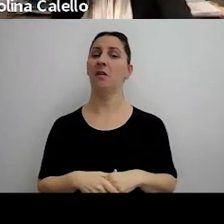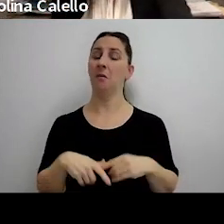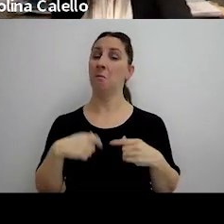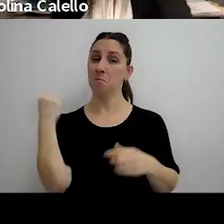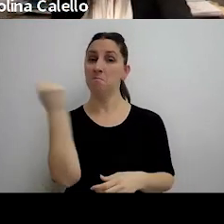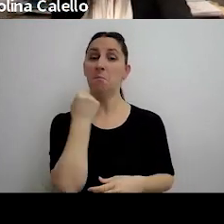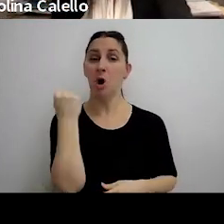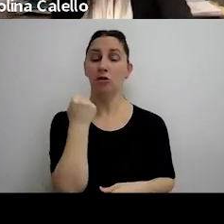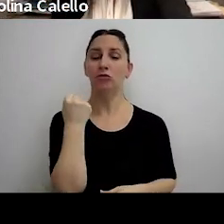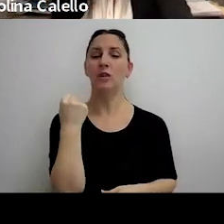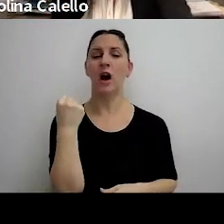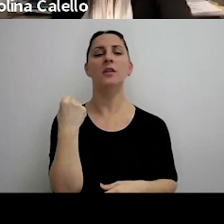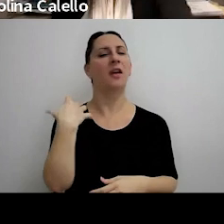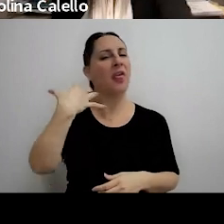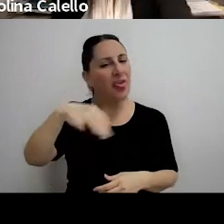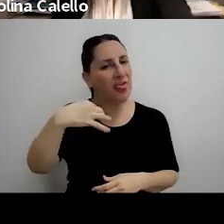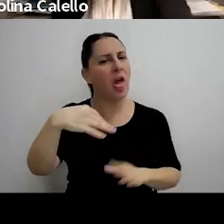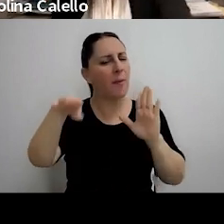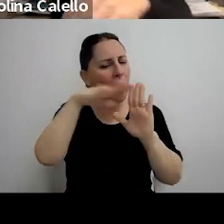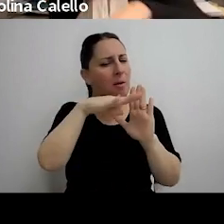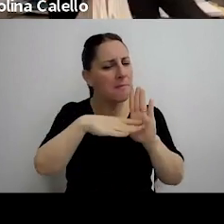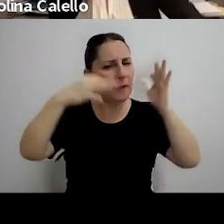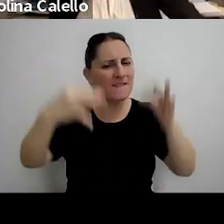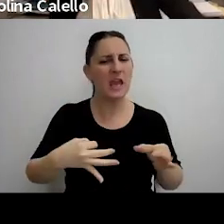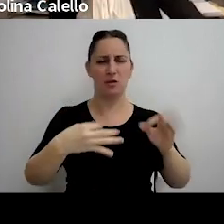y se debe estar adecuadamente probado